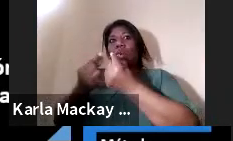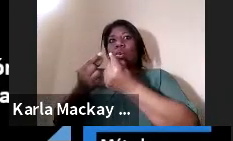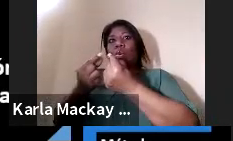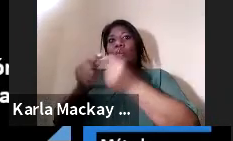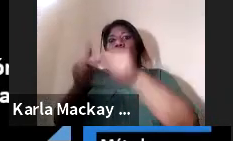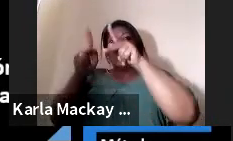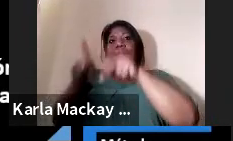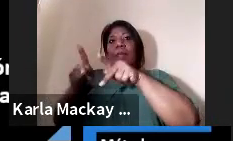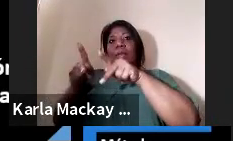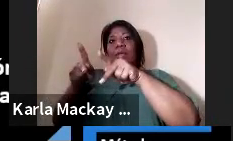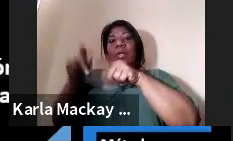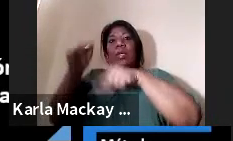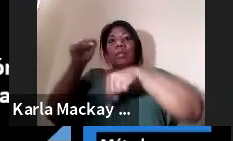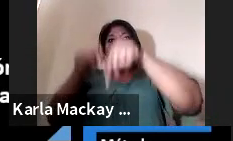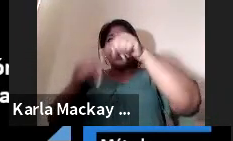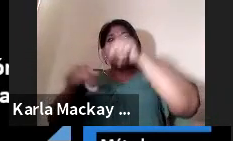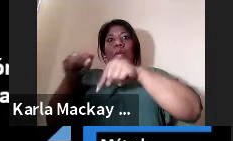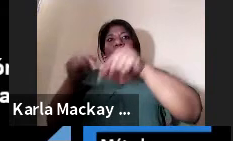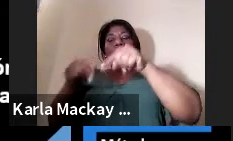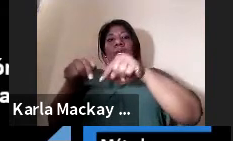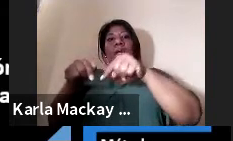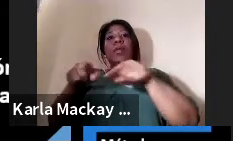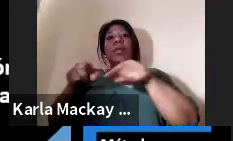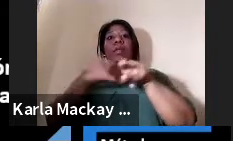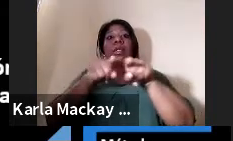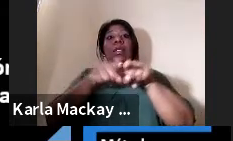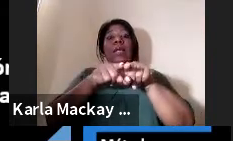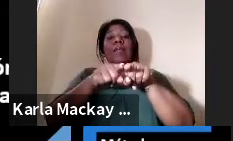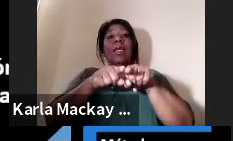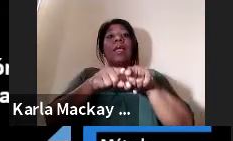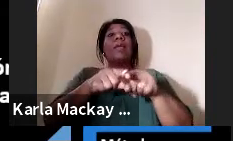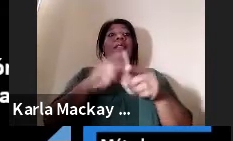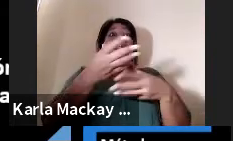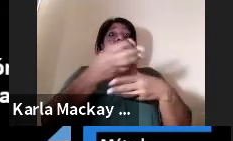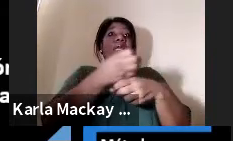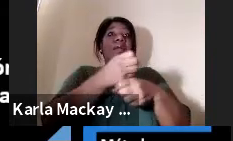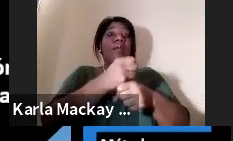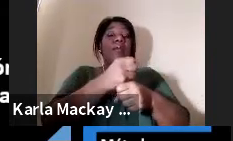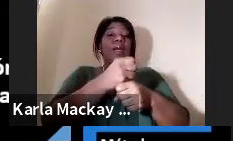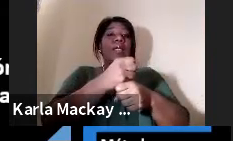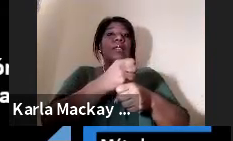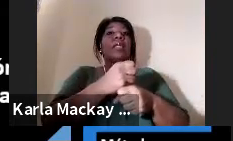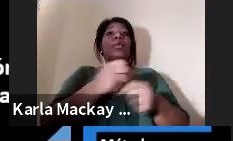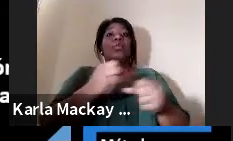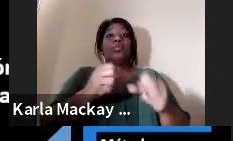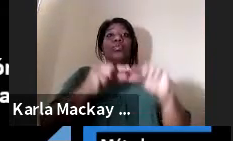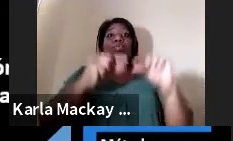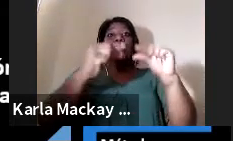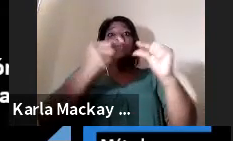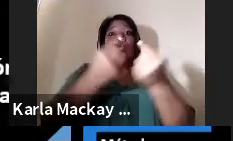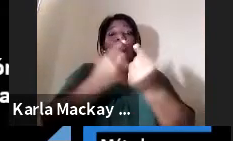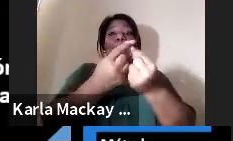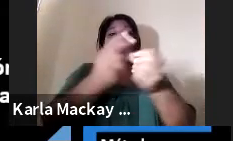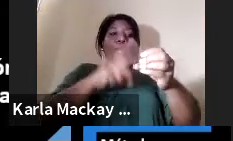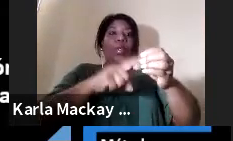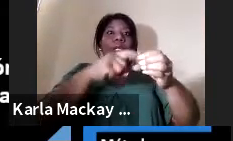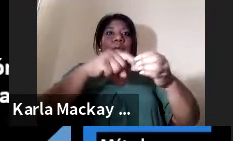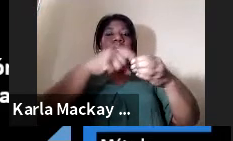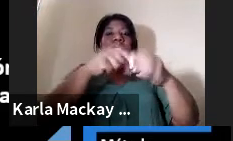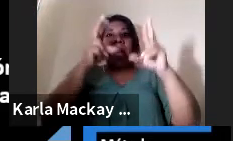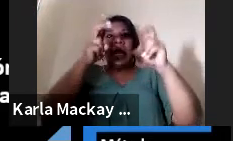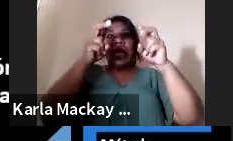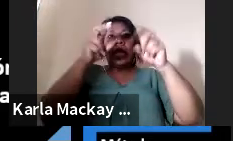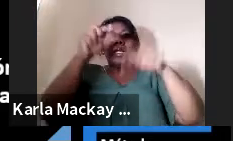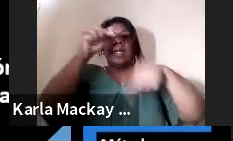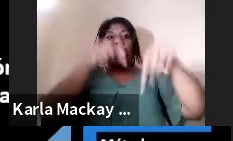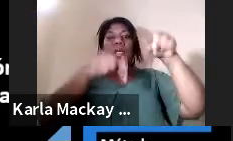proyecto no solo con Carla Macay, sino con la doctora María Inés Montilla de Bogotá, que es una de las líderes también,